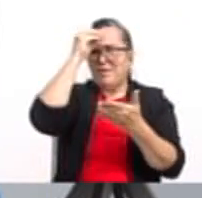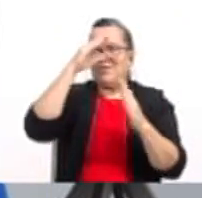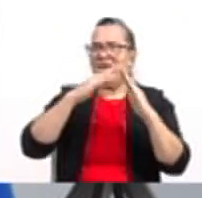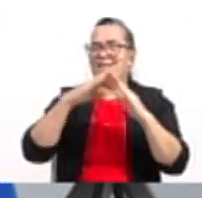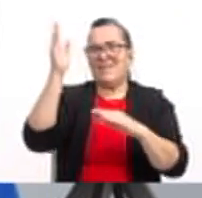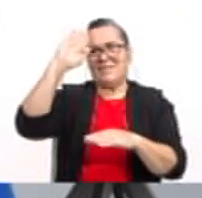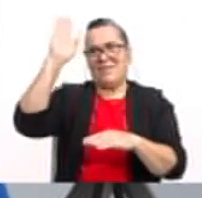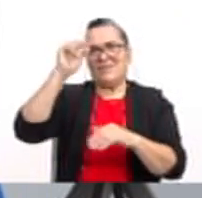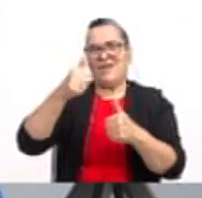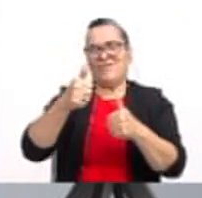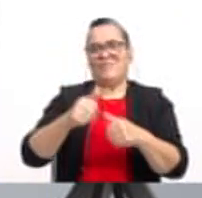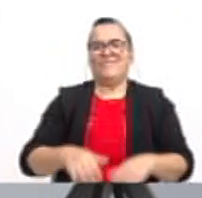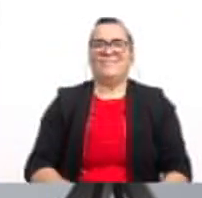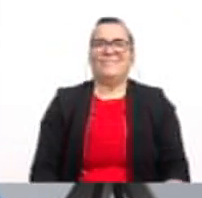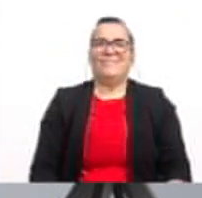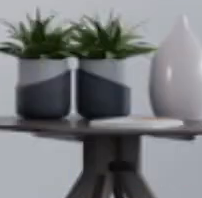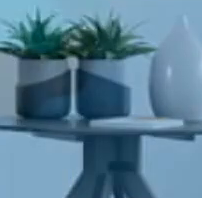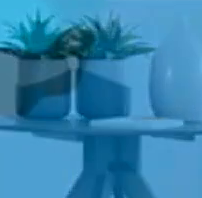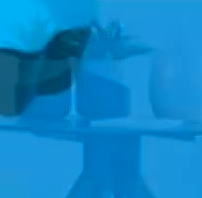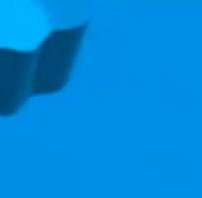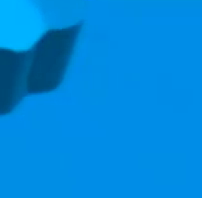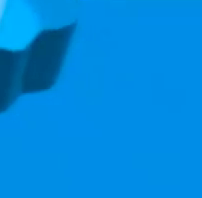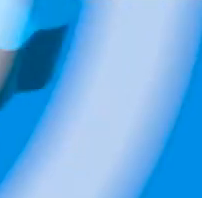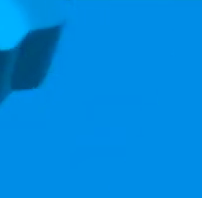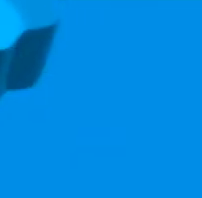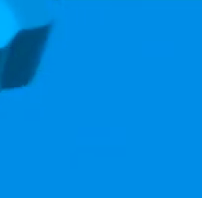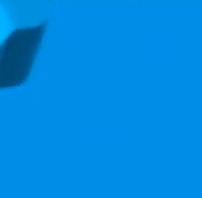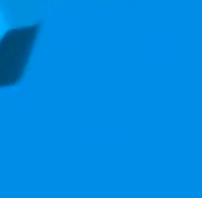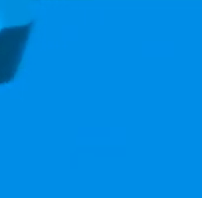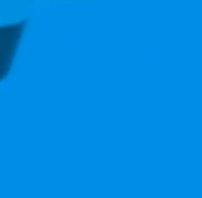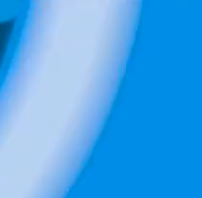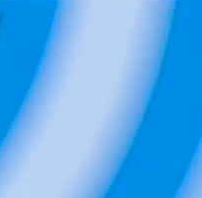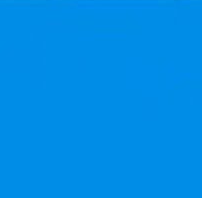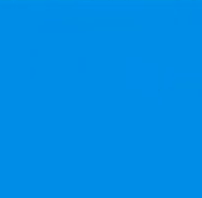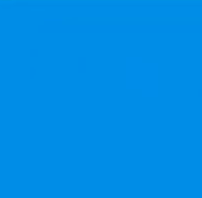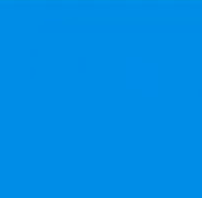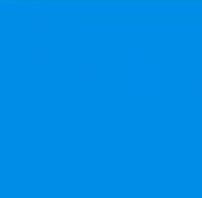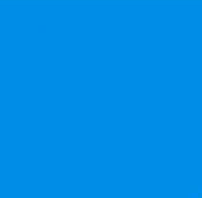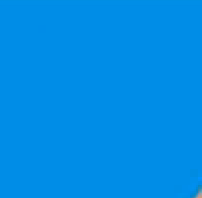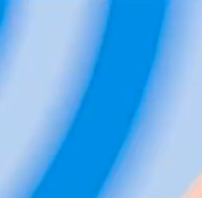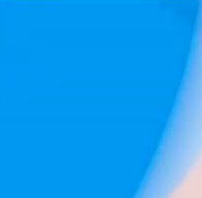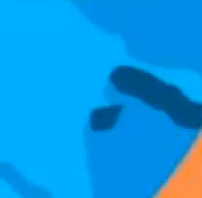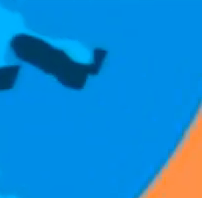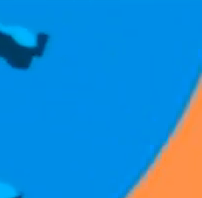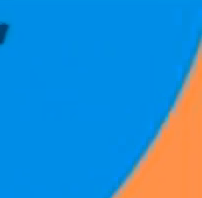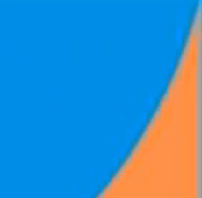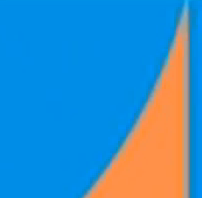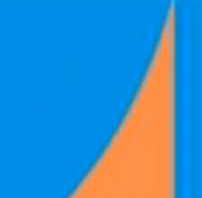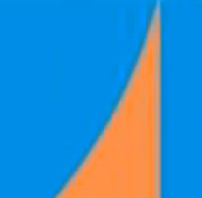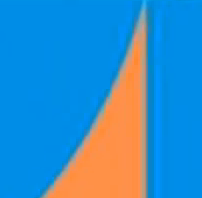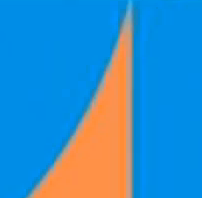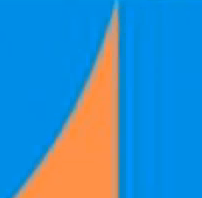Hasta luego. Chao, chao. chao. Chao, chao. Chau.